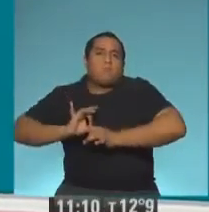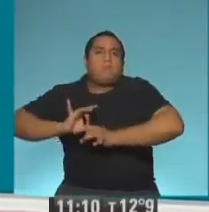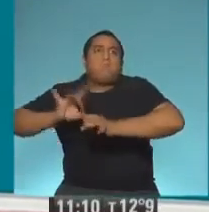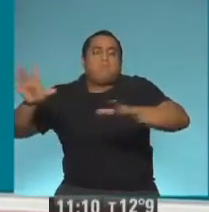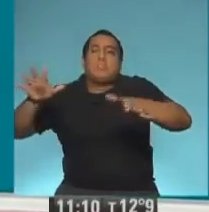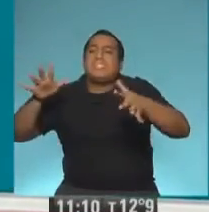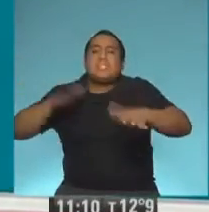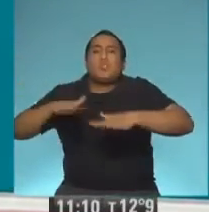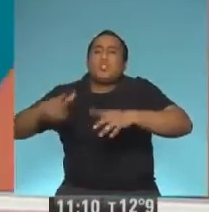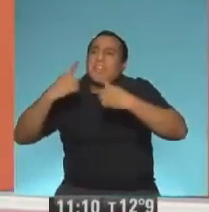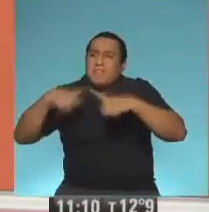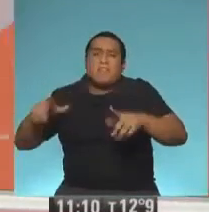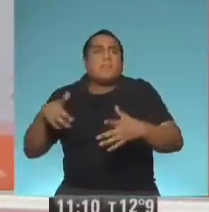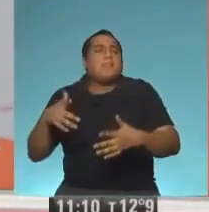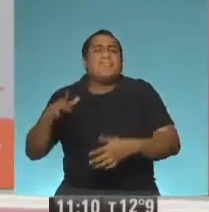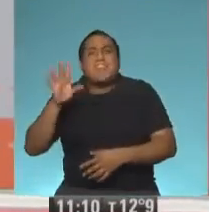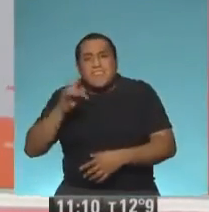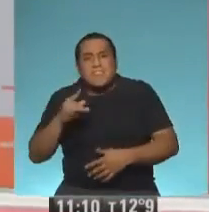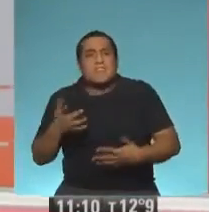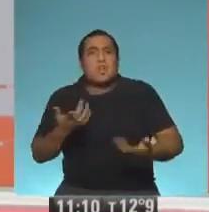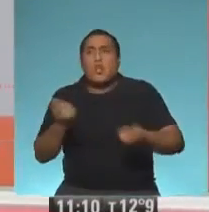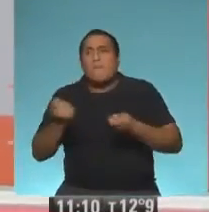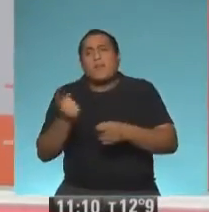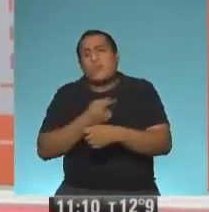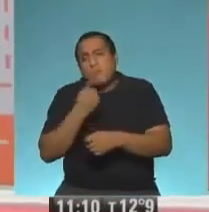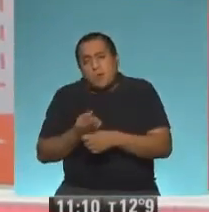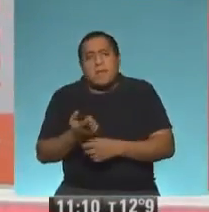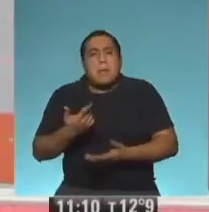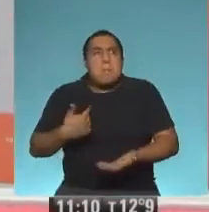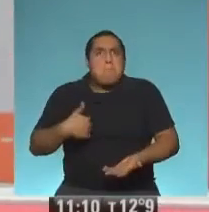distinta, difícil, que no manejamos, que desconocemos.